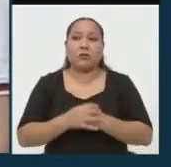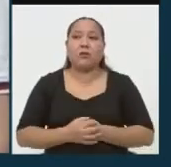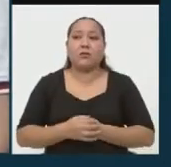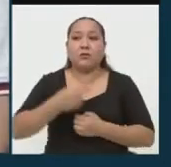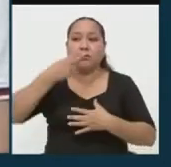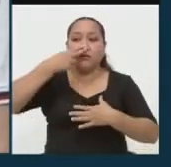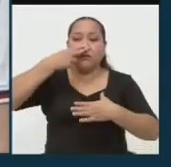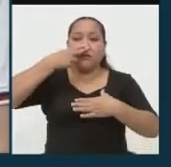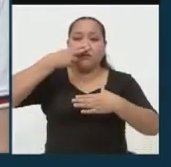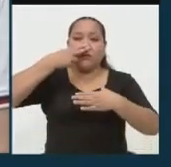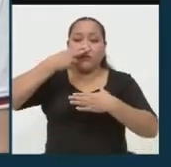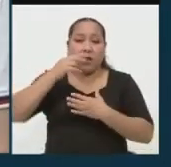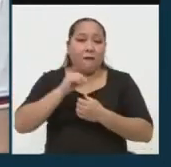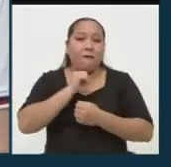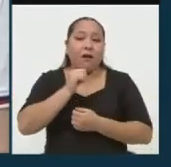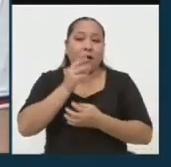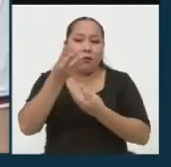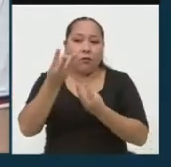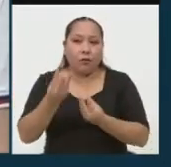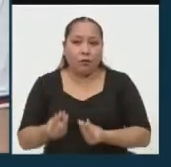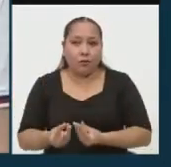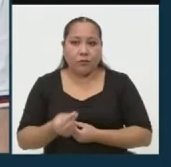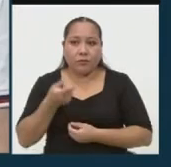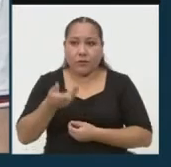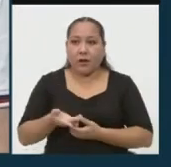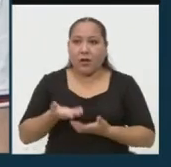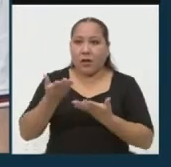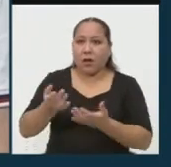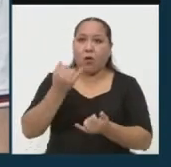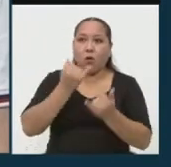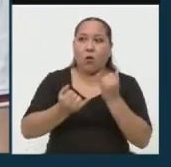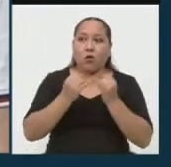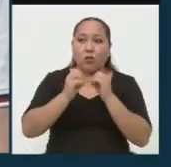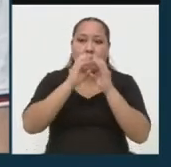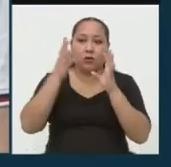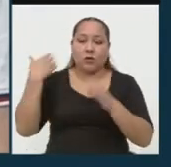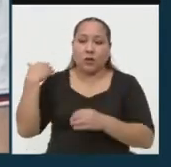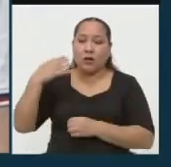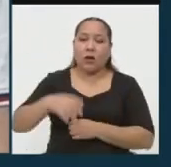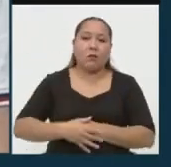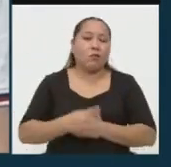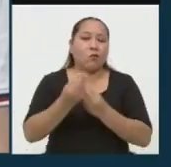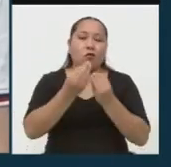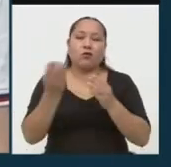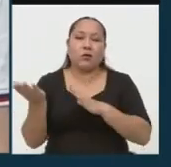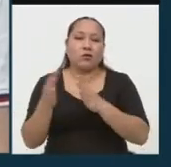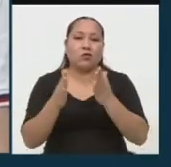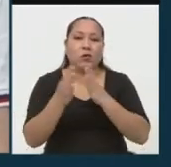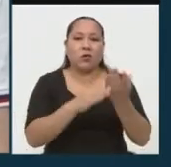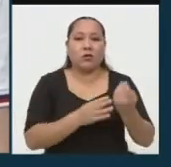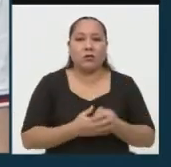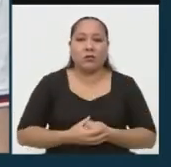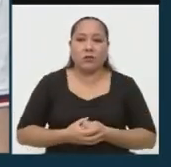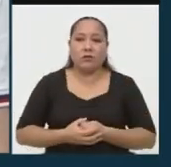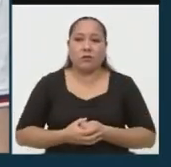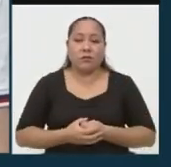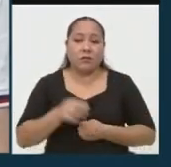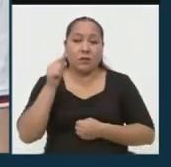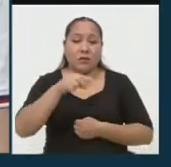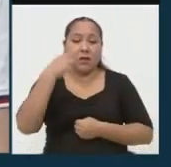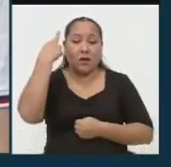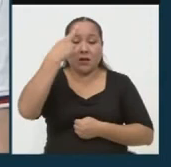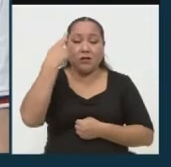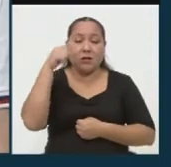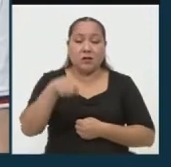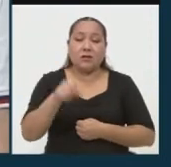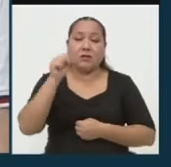oxígeno en nuestro país, que produjo en los últimos días miles de muertos. Por eso es